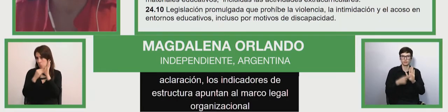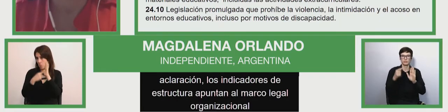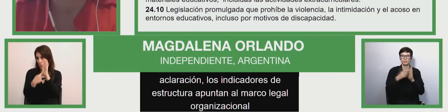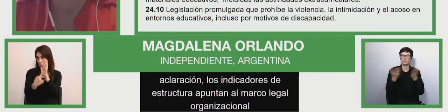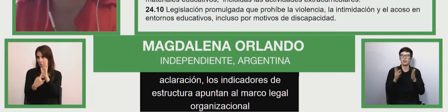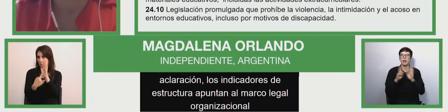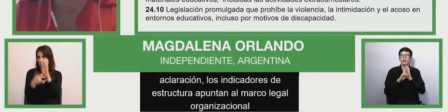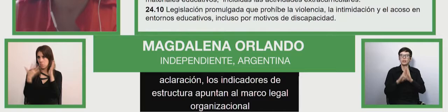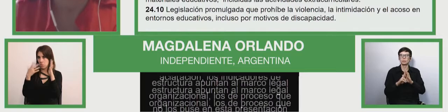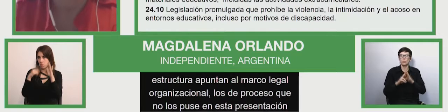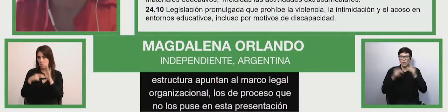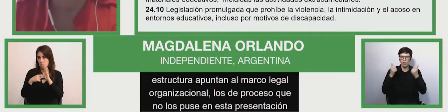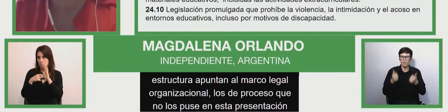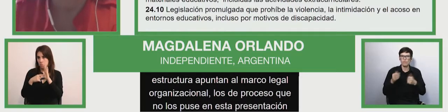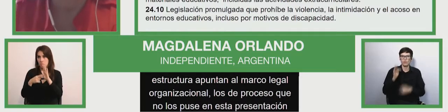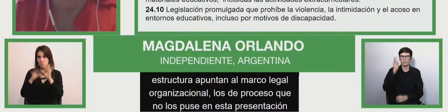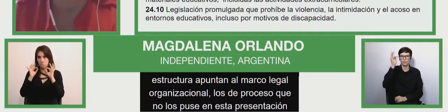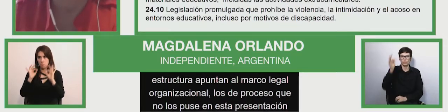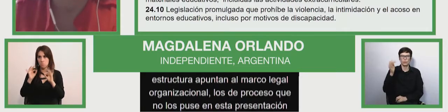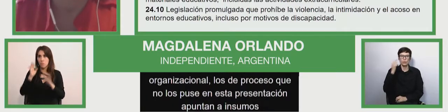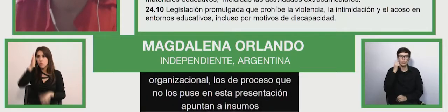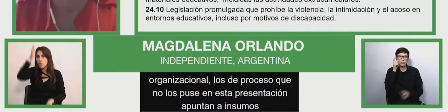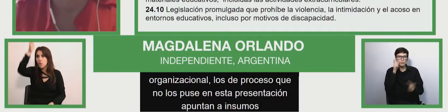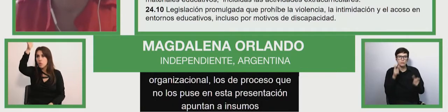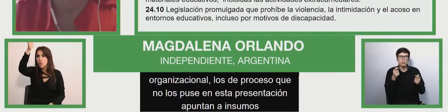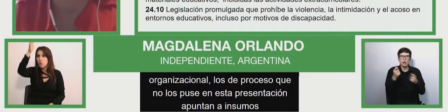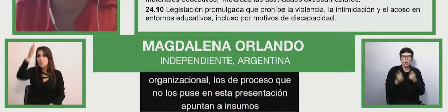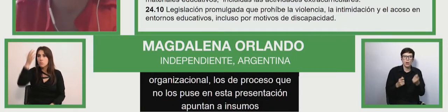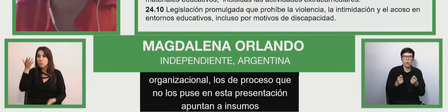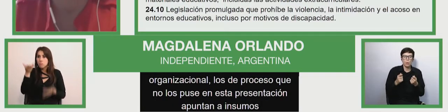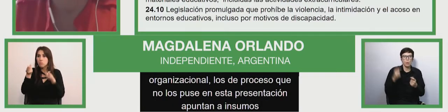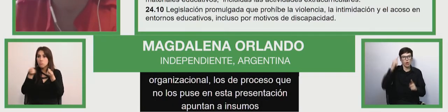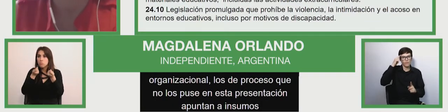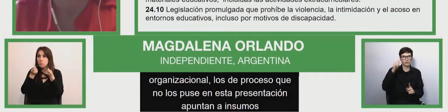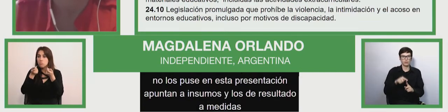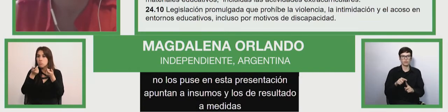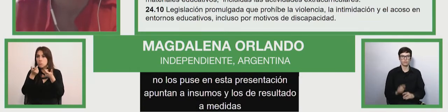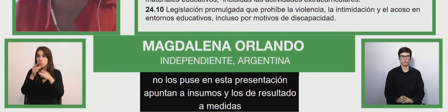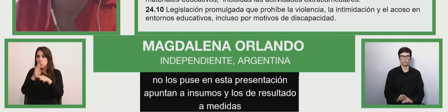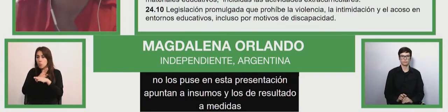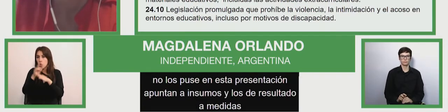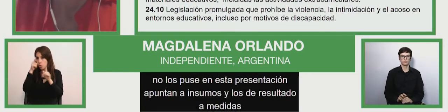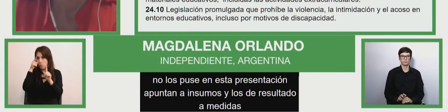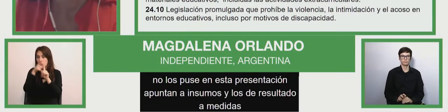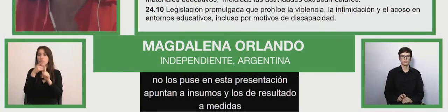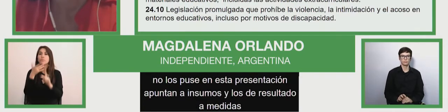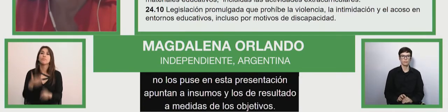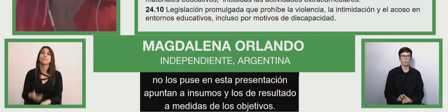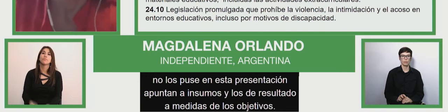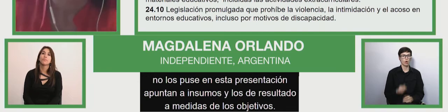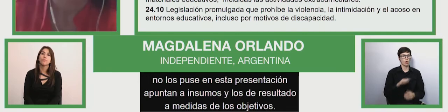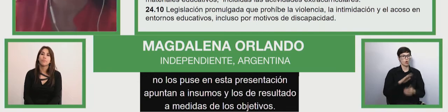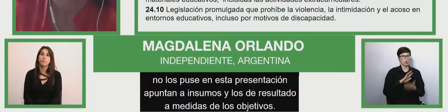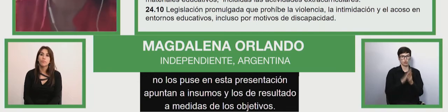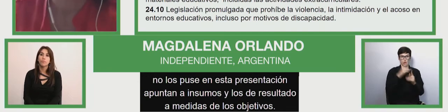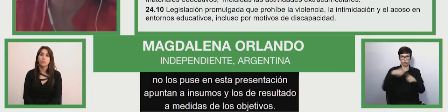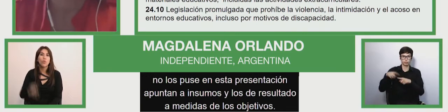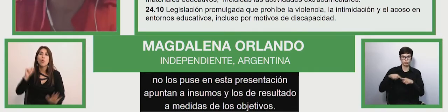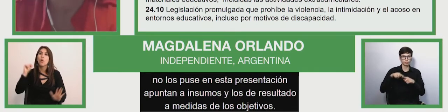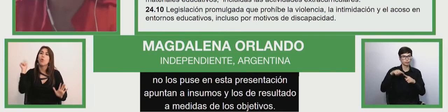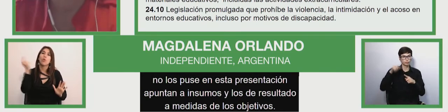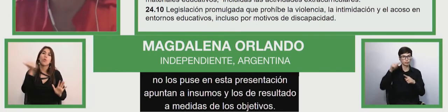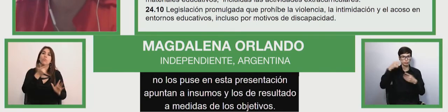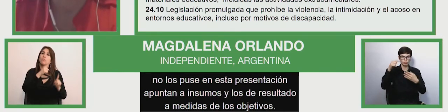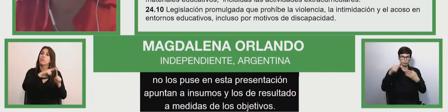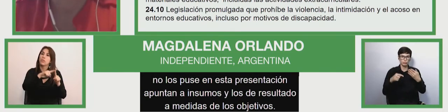conducentes y los de resultado medidas de logro del objetivo. Todos estos indicadores los traigo porque sirven tanto para